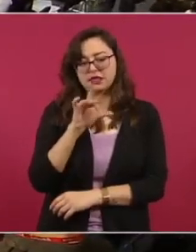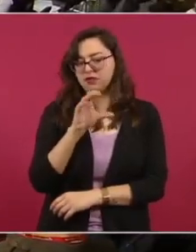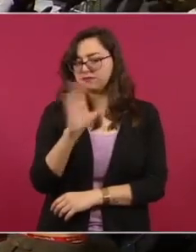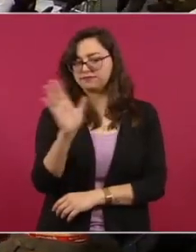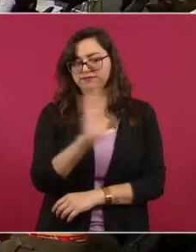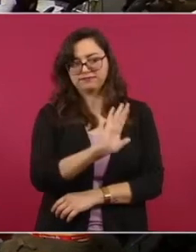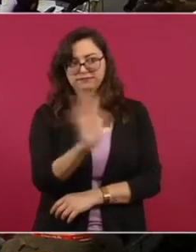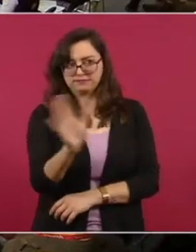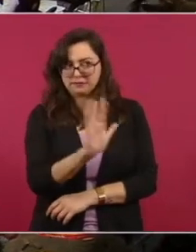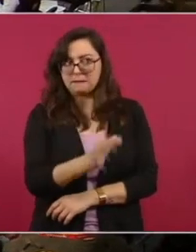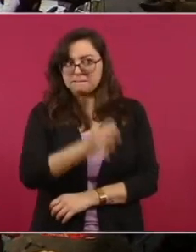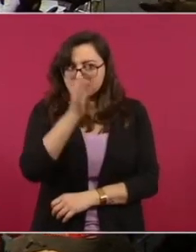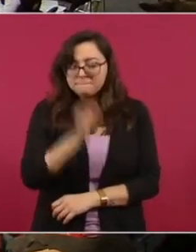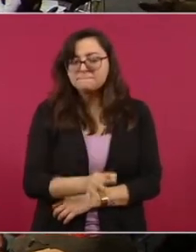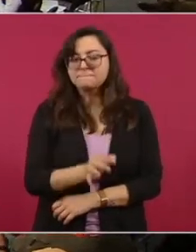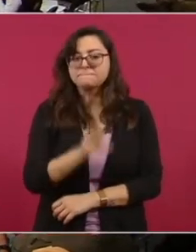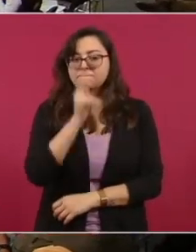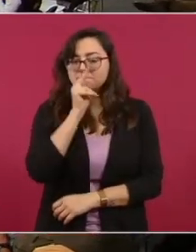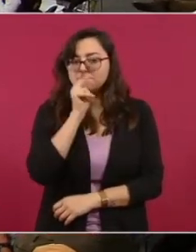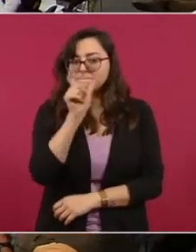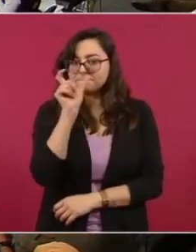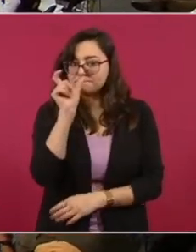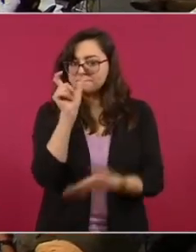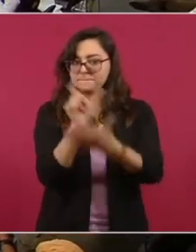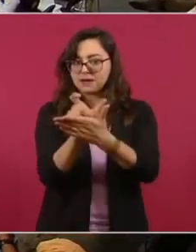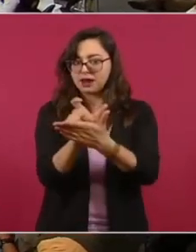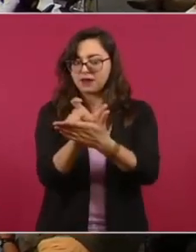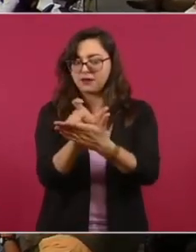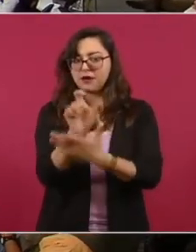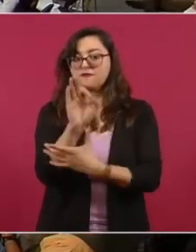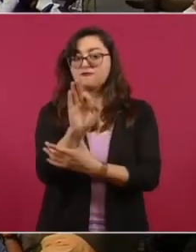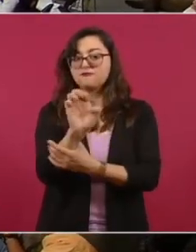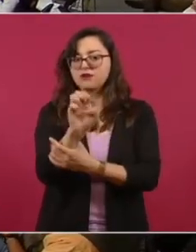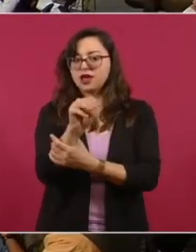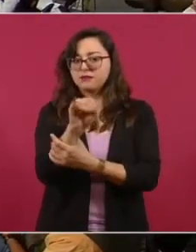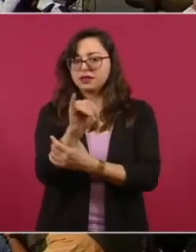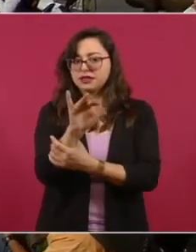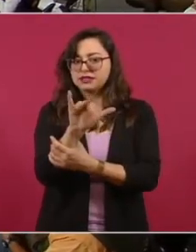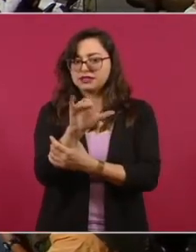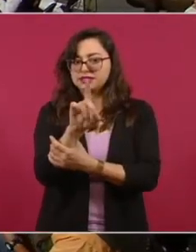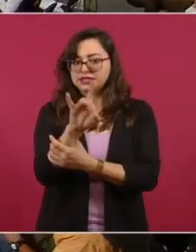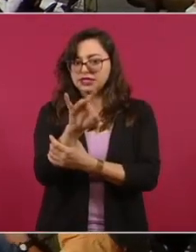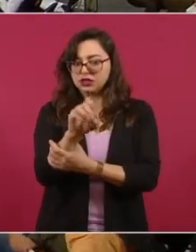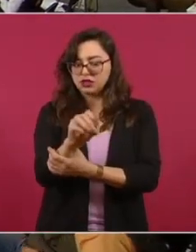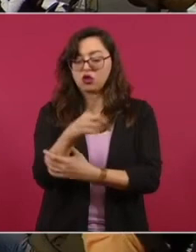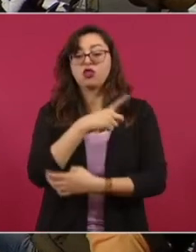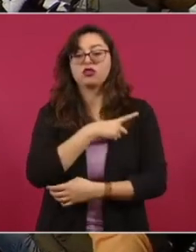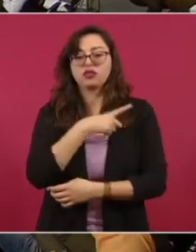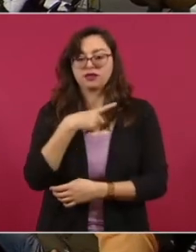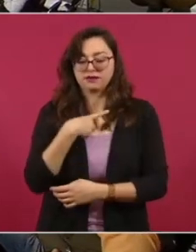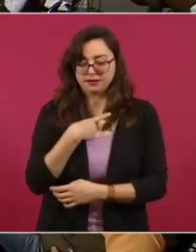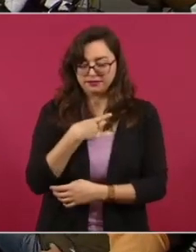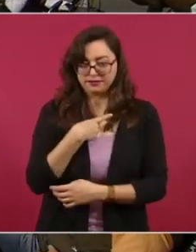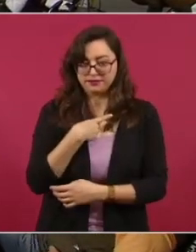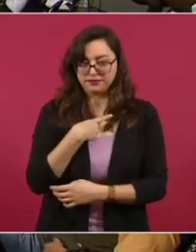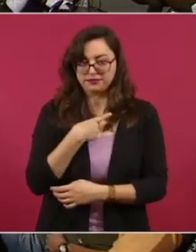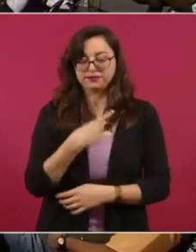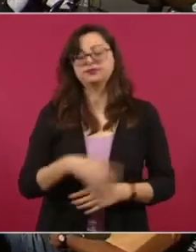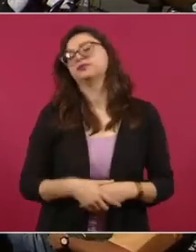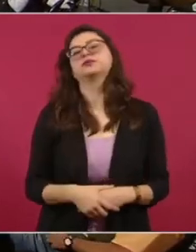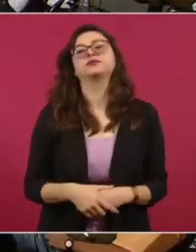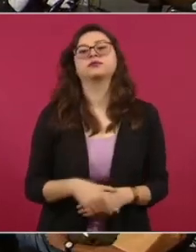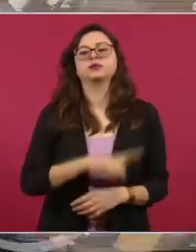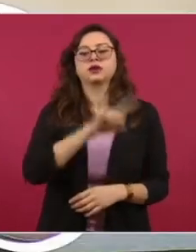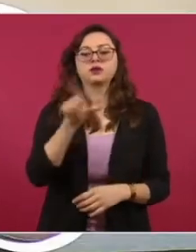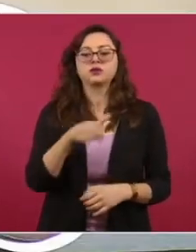general. Pero uno de ellos fue el feminicidio. A partir del 2020, a mediados